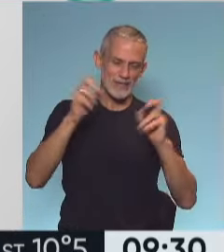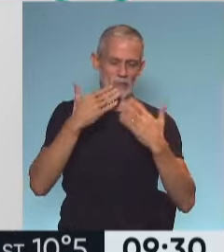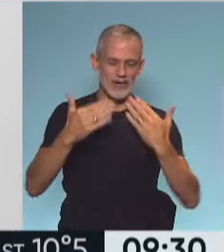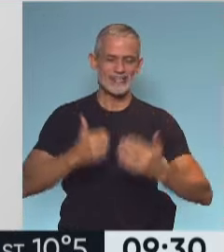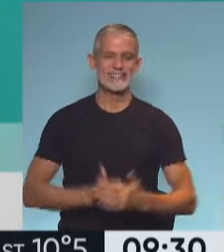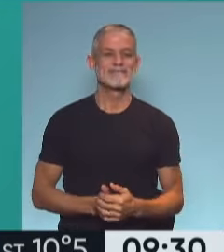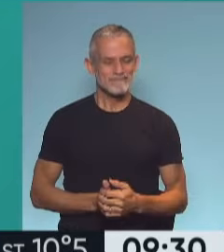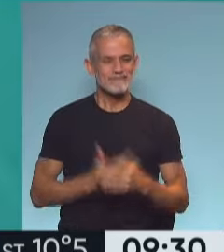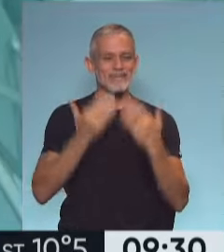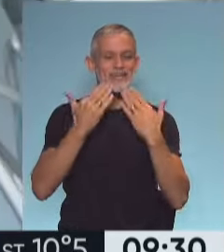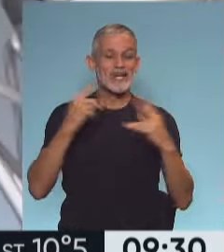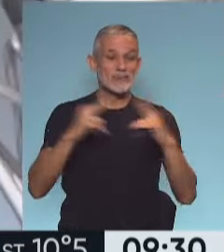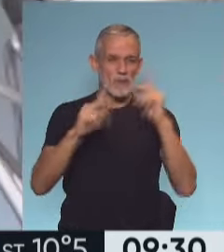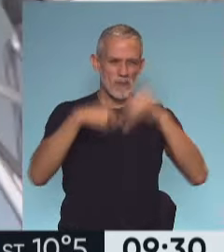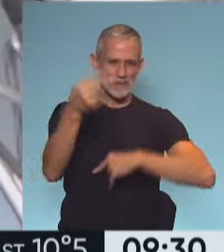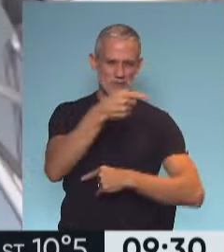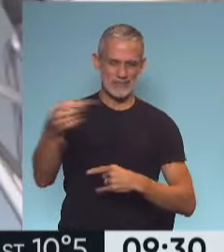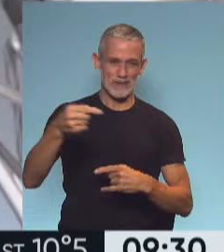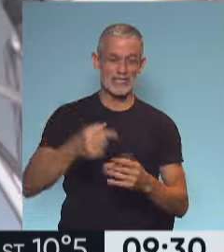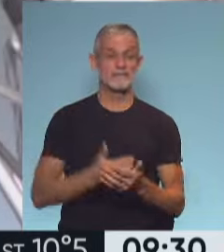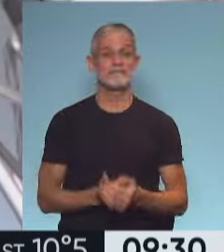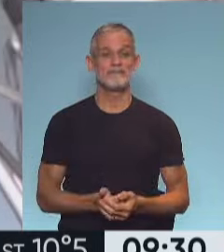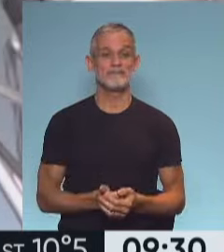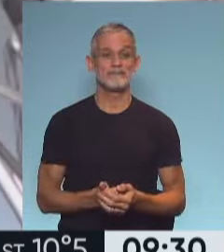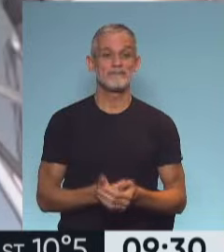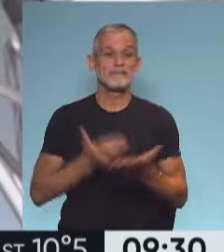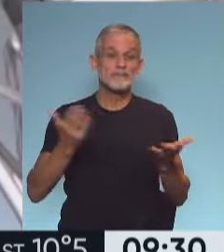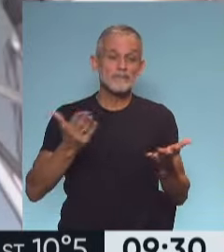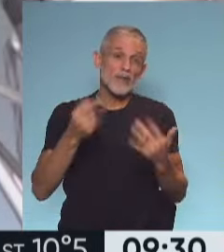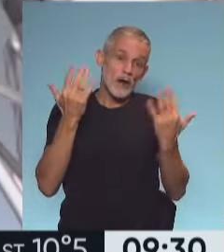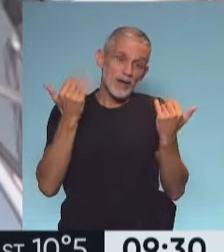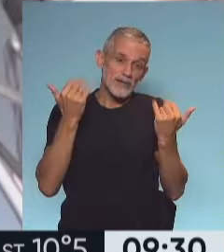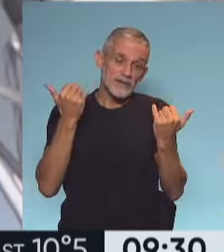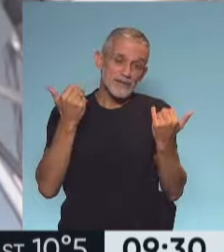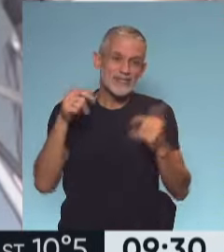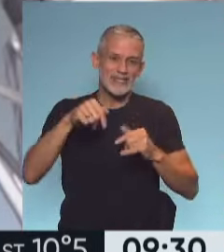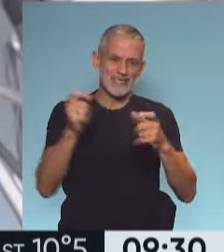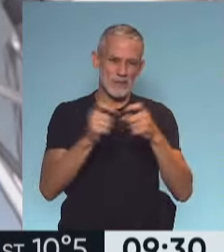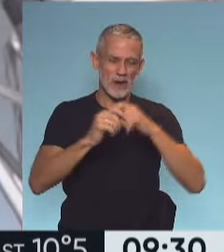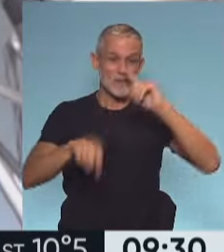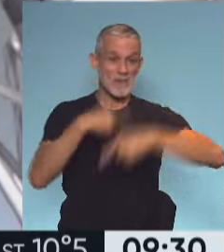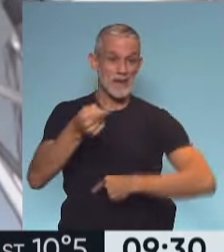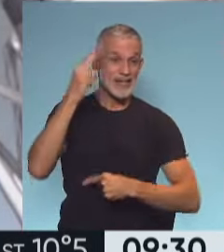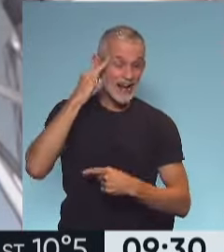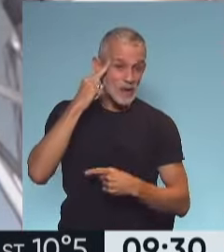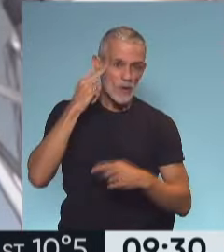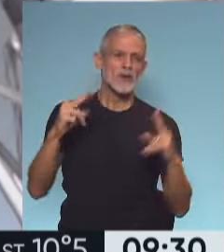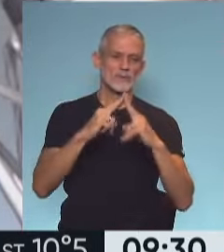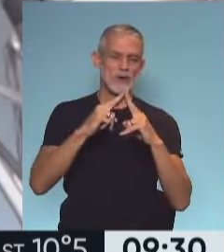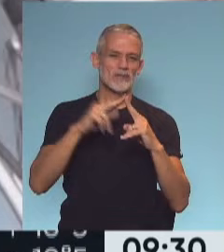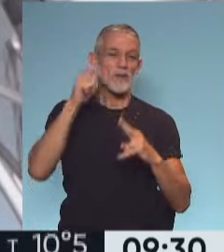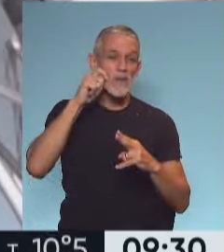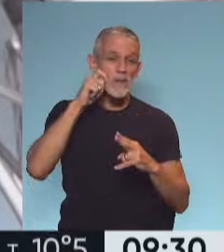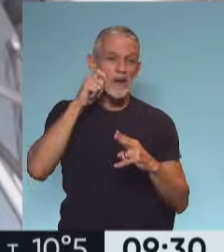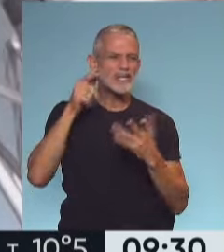fantástico gracias nos vemos la próxima semana justo y con justo nos despedimos de este programa mañana a las 9 nos volvemos a encontrar le mandamos un